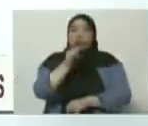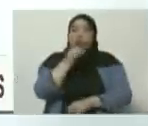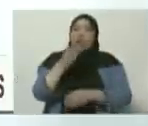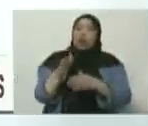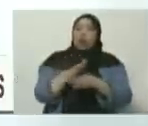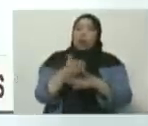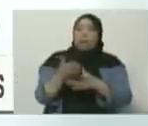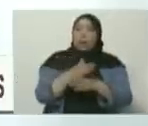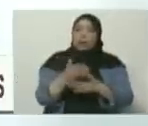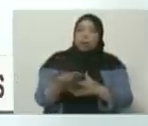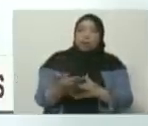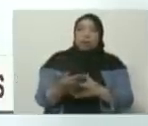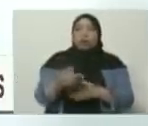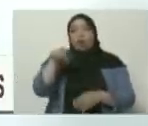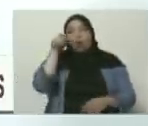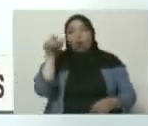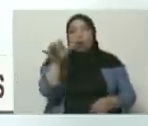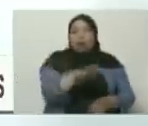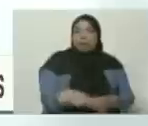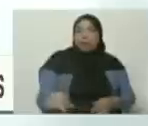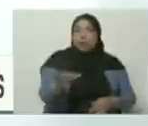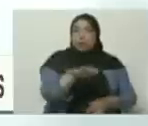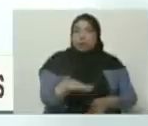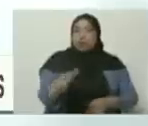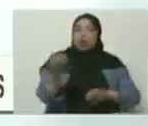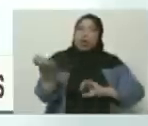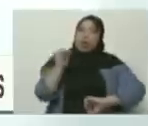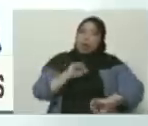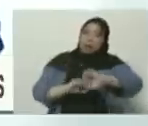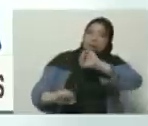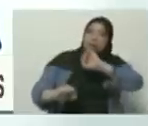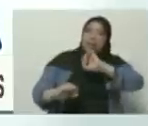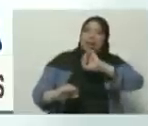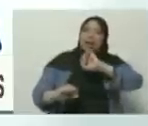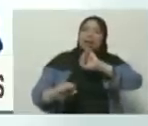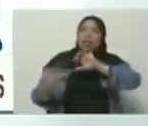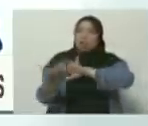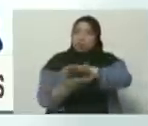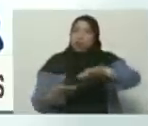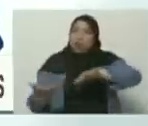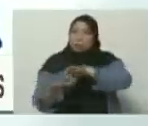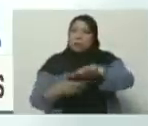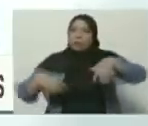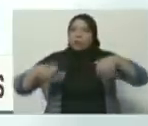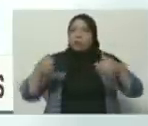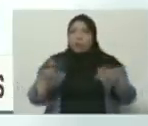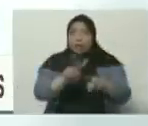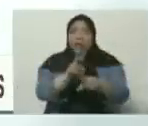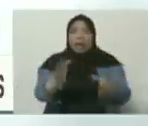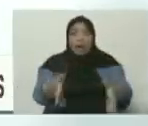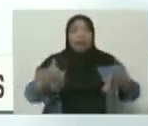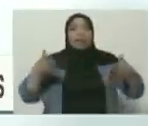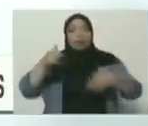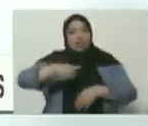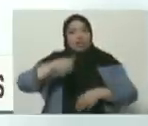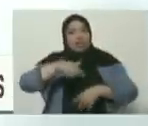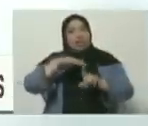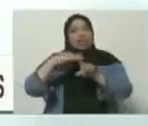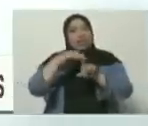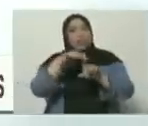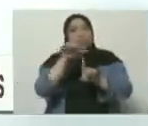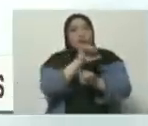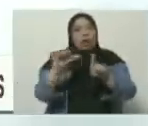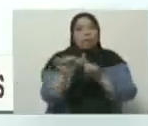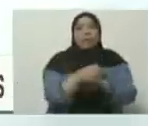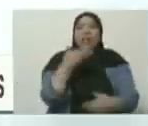permanentemente con la población, pero la prevención va a ser la garantía de que salgamos victoriosos de esta situación climática.